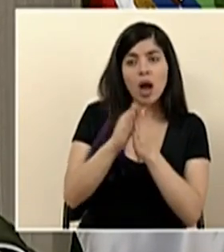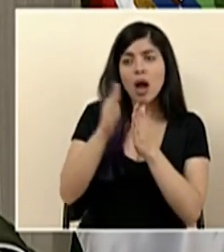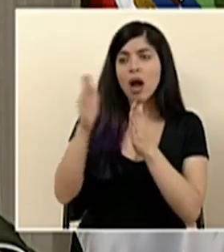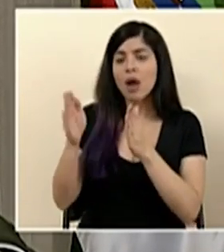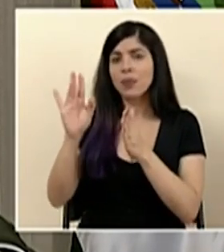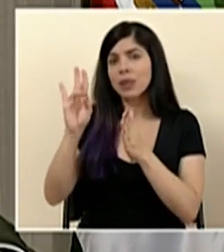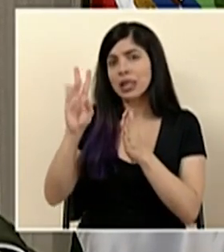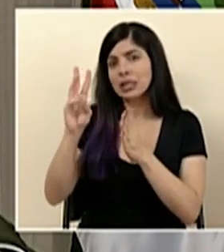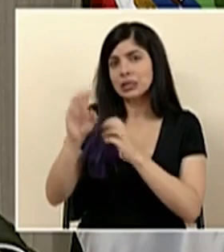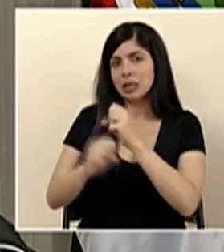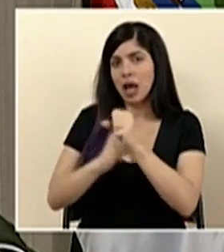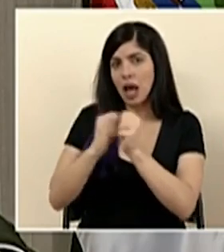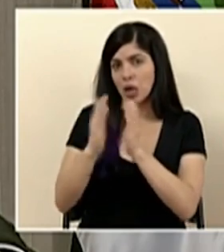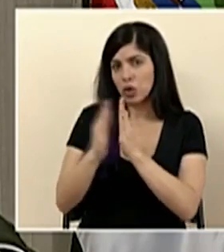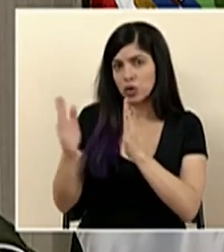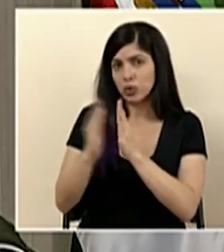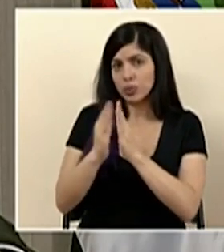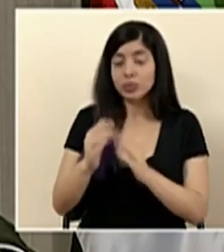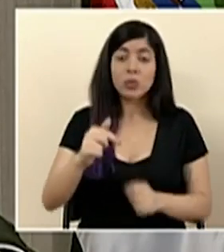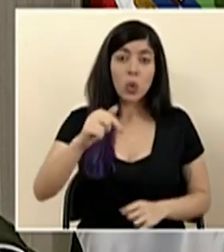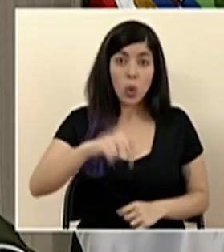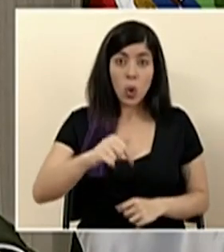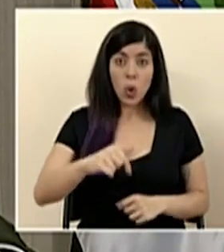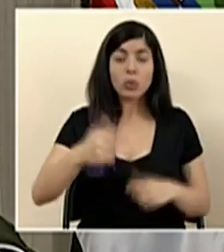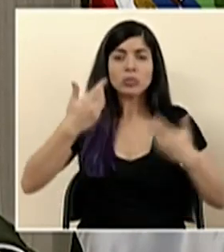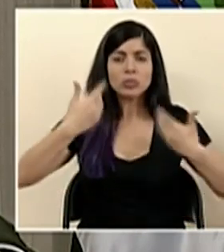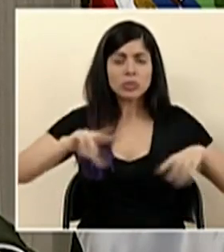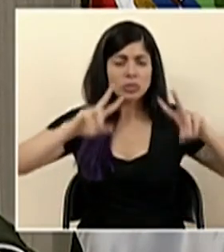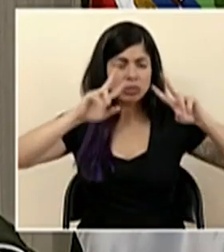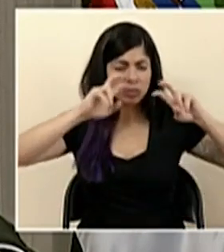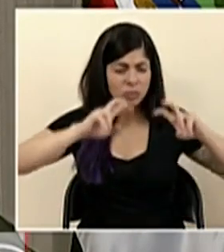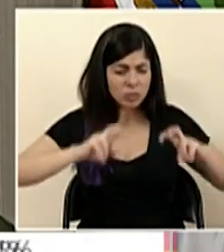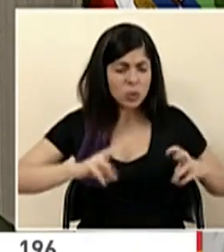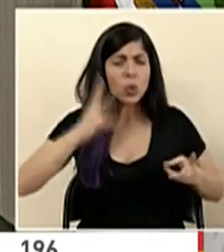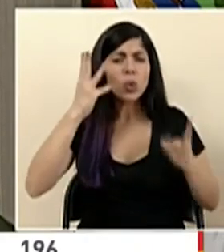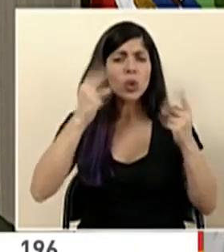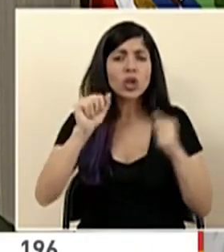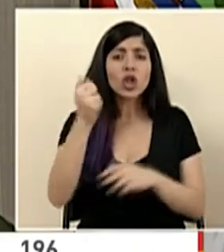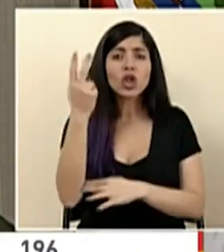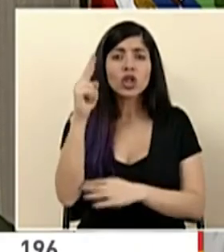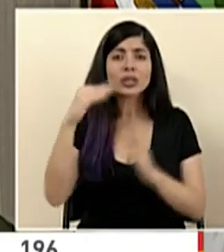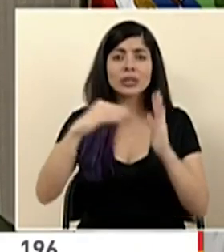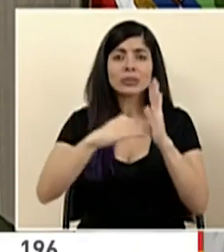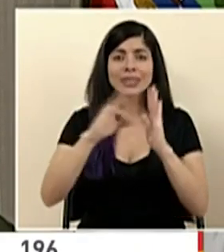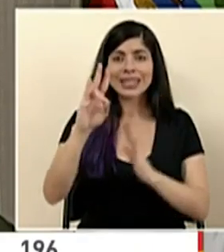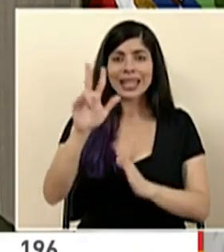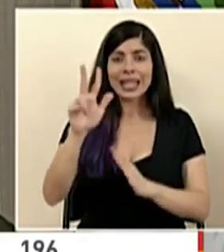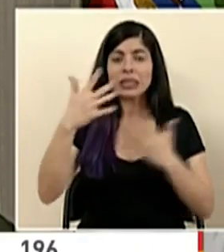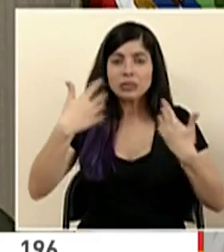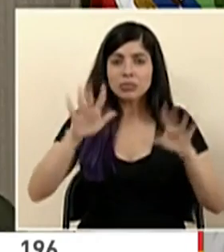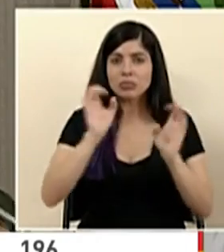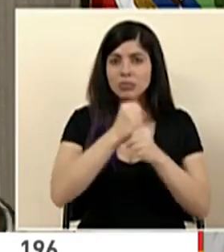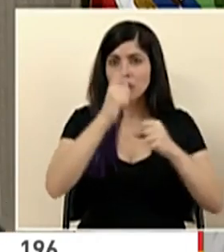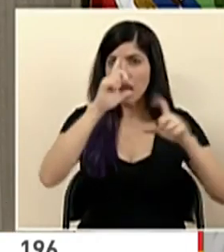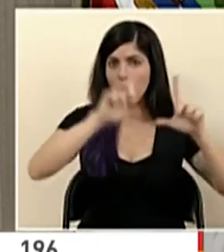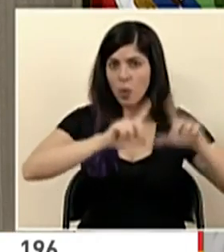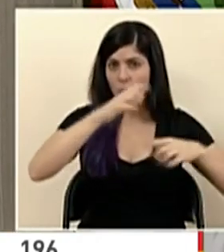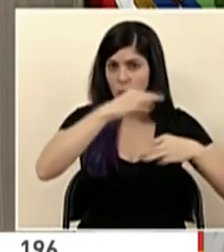los 76 años. Al día de hoy se han procesado un total de 12 mil 73 muestras.